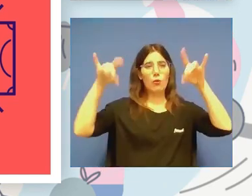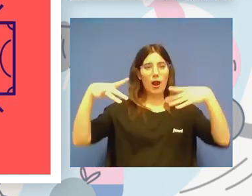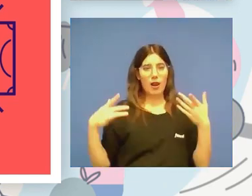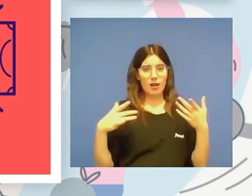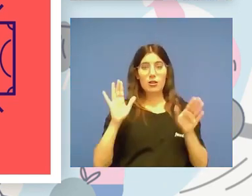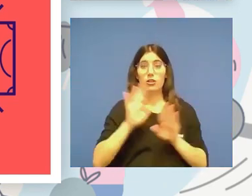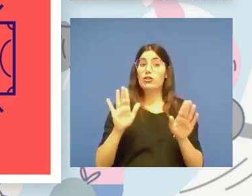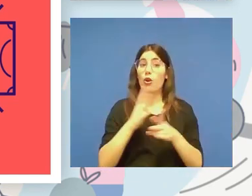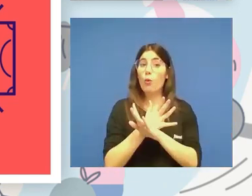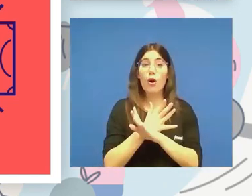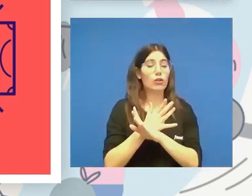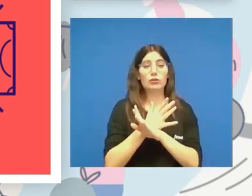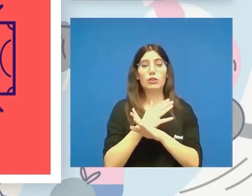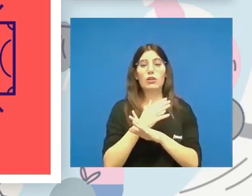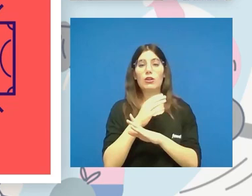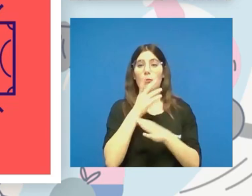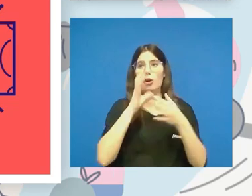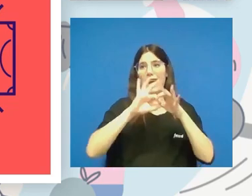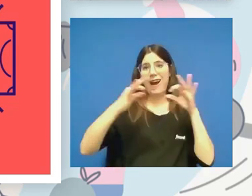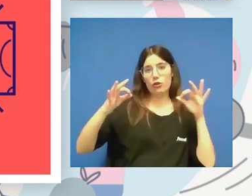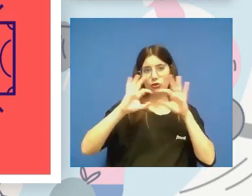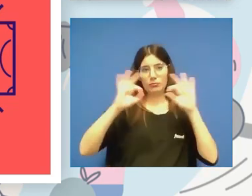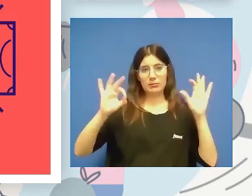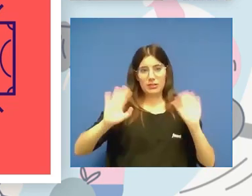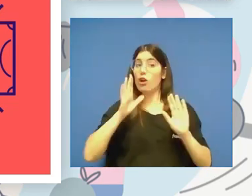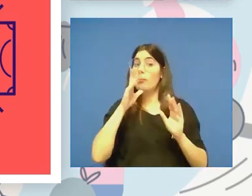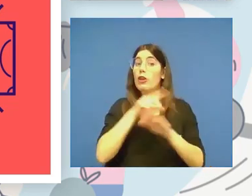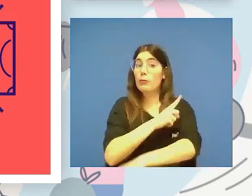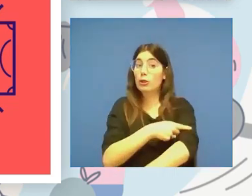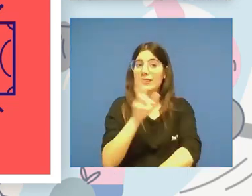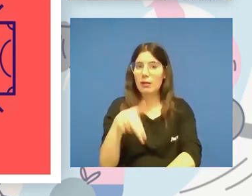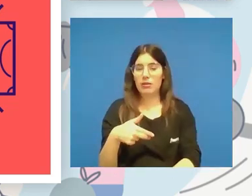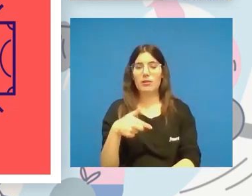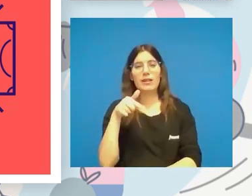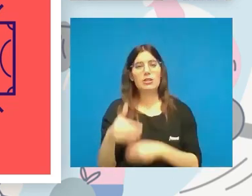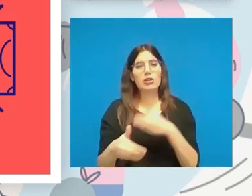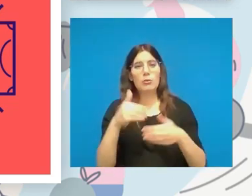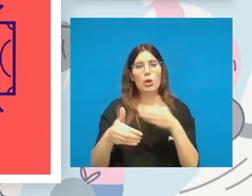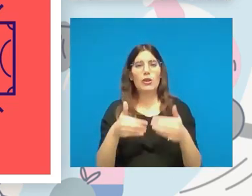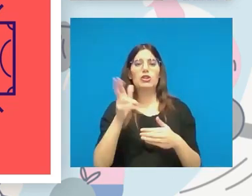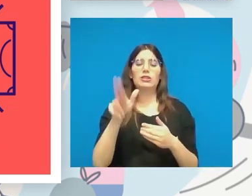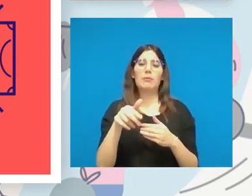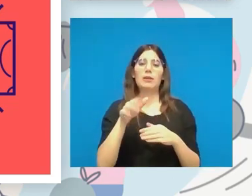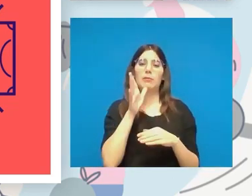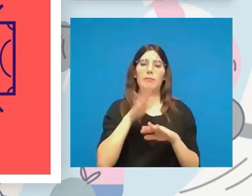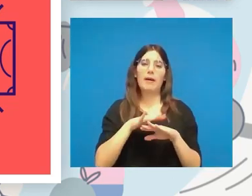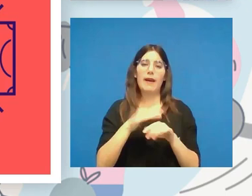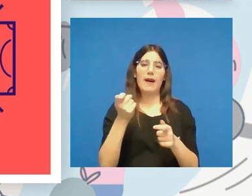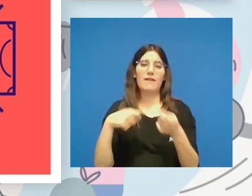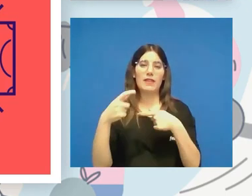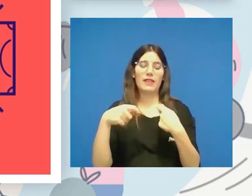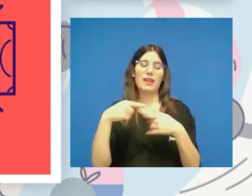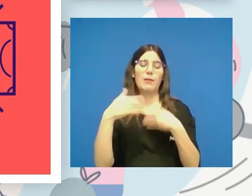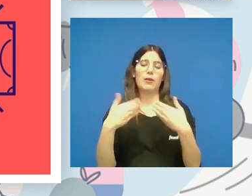los juegos, que cambian los hallitos y los aros, sino también luego de los deportes. Esos son procesos también de cómo vendemos los procesos de integración de